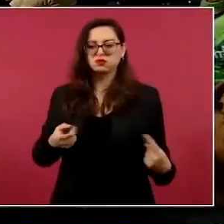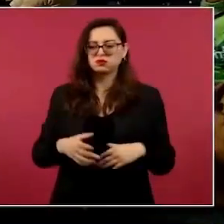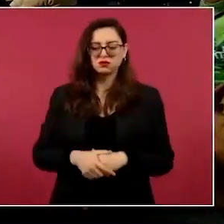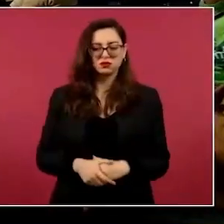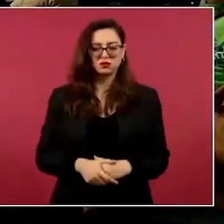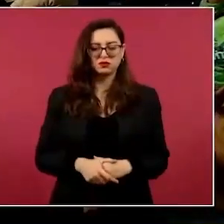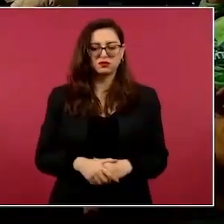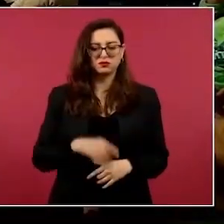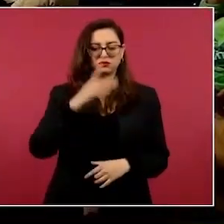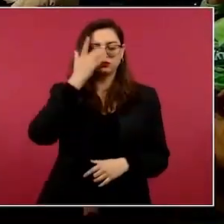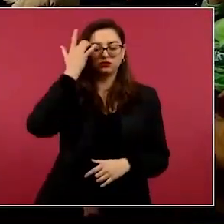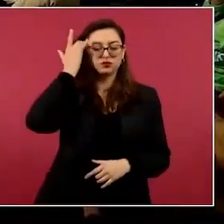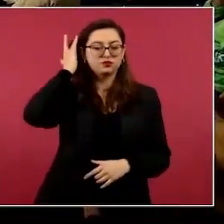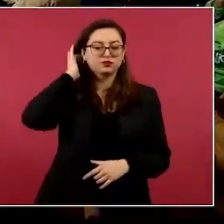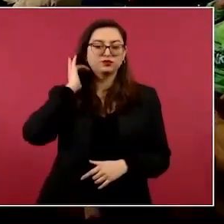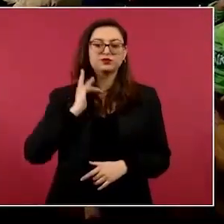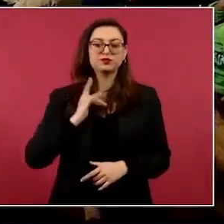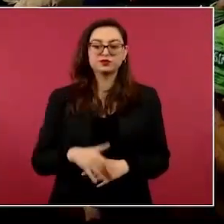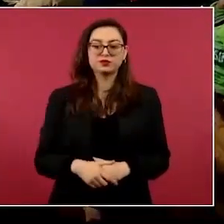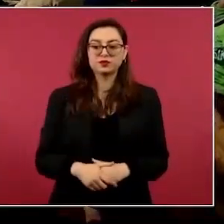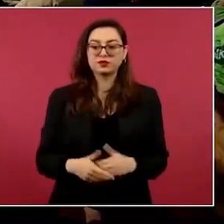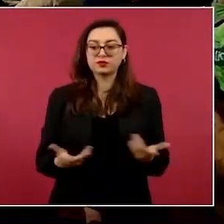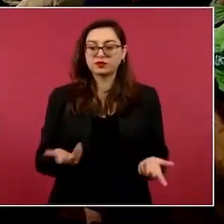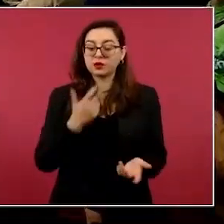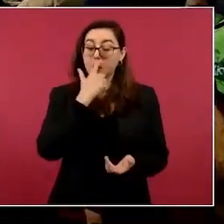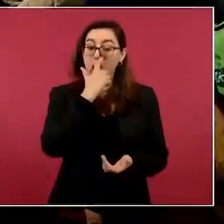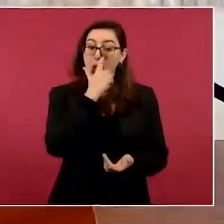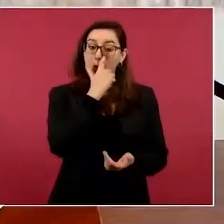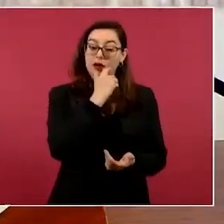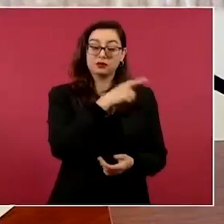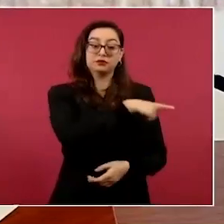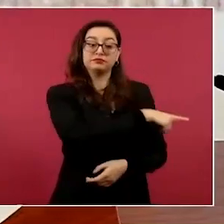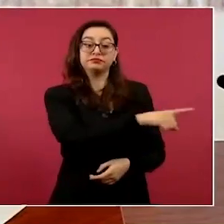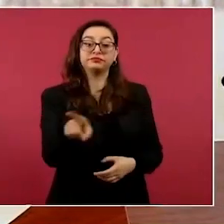estigmatiza en las mañaneras,